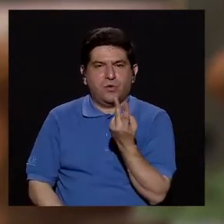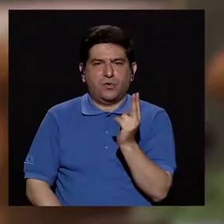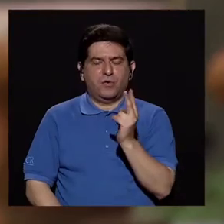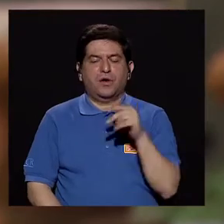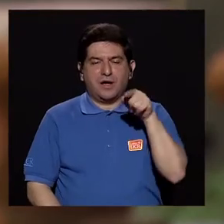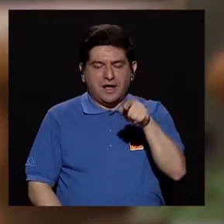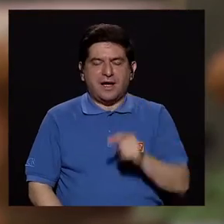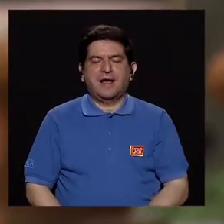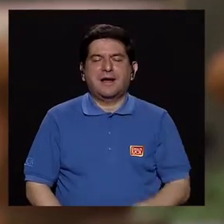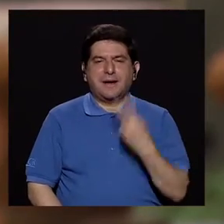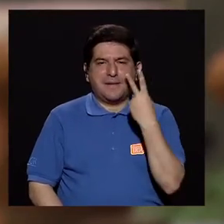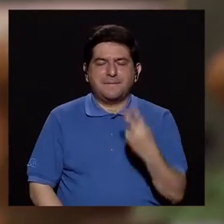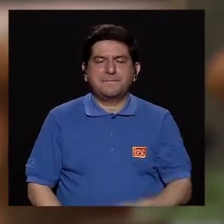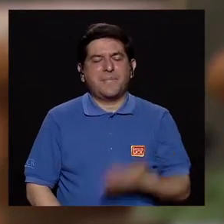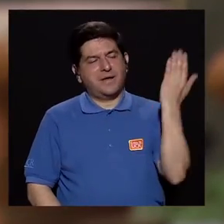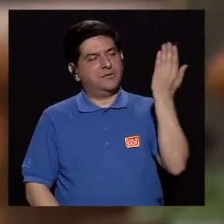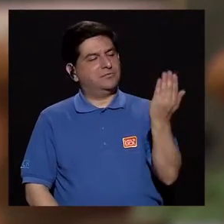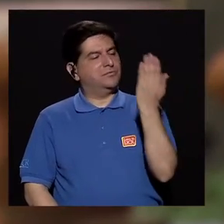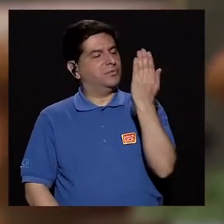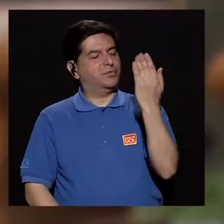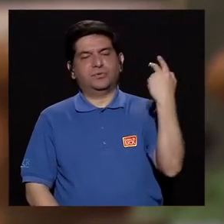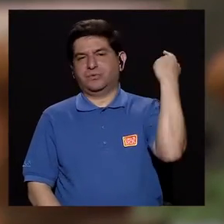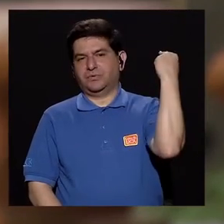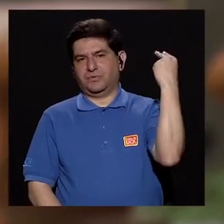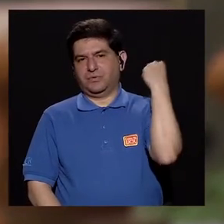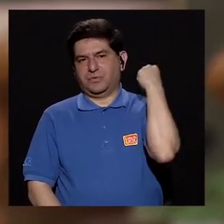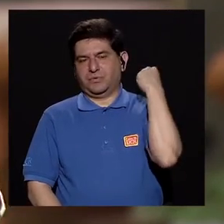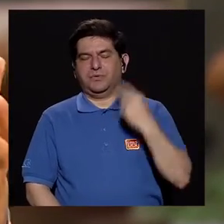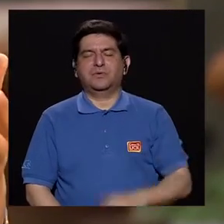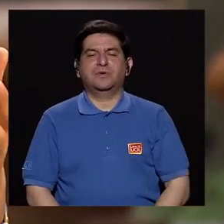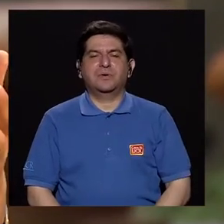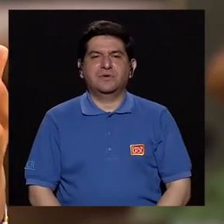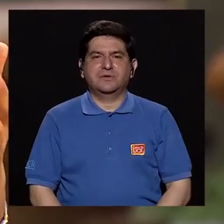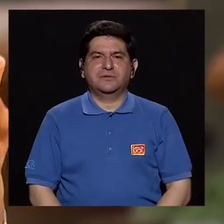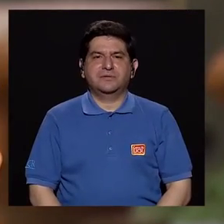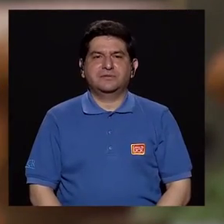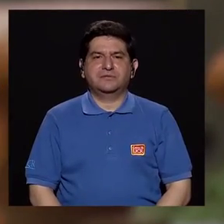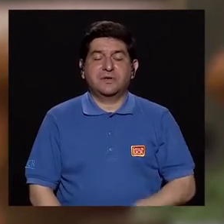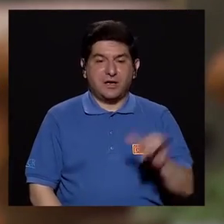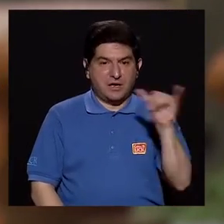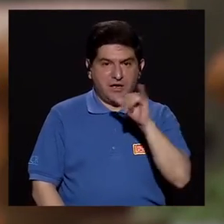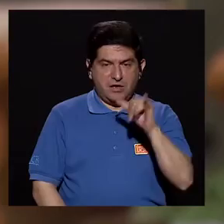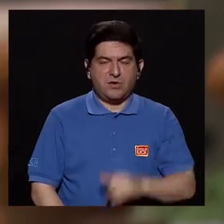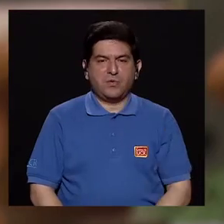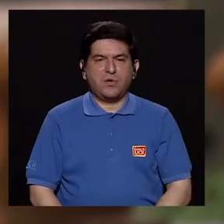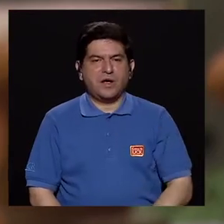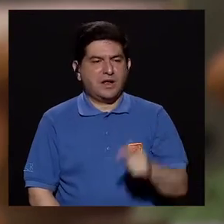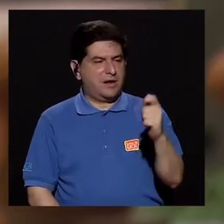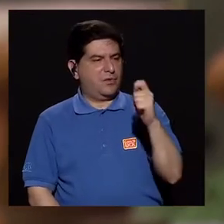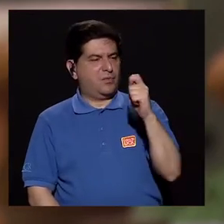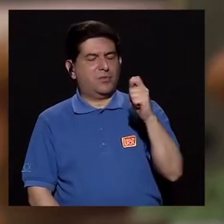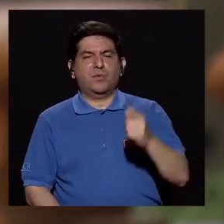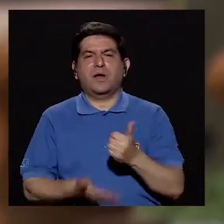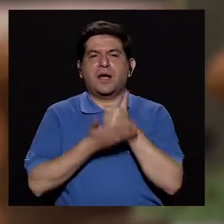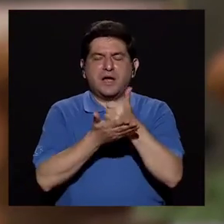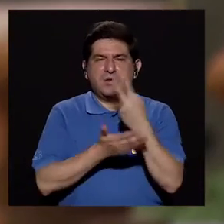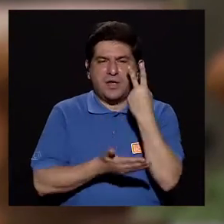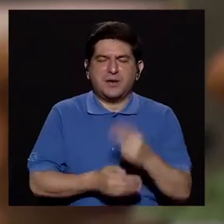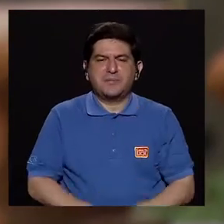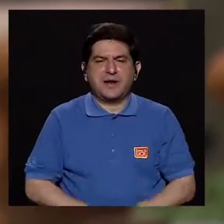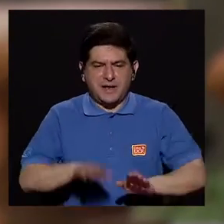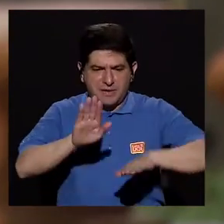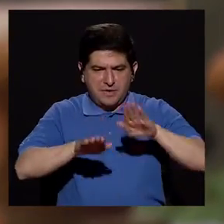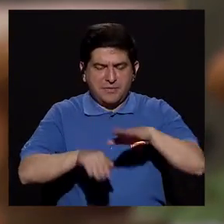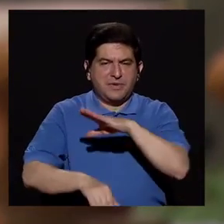del espejo pequeño ven el reflejo de la espalda y las piernas en el espejo más grande. Igual, ese espejo pequeño va a servir para revisar